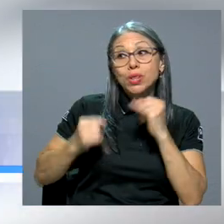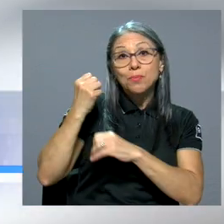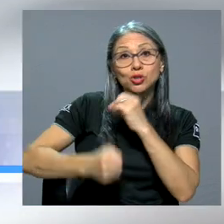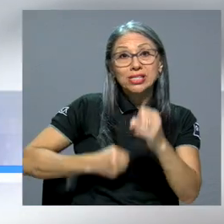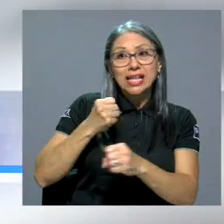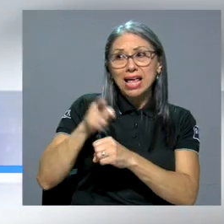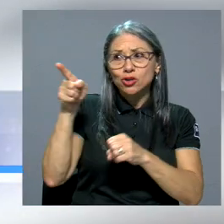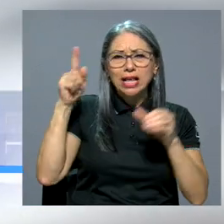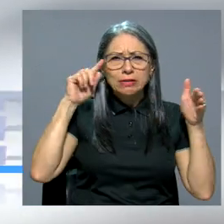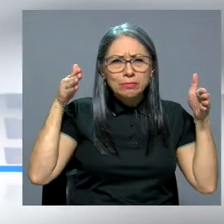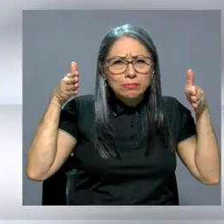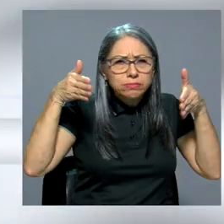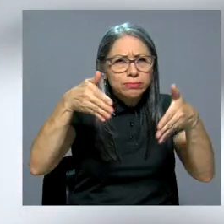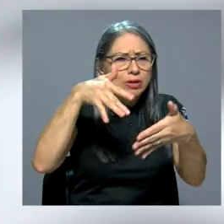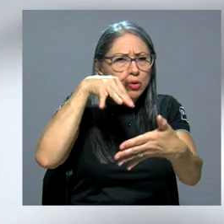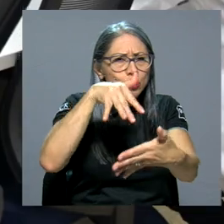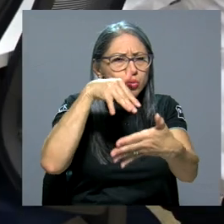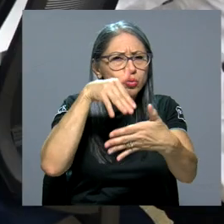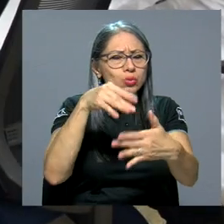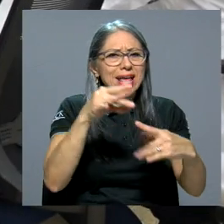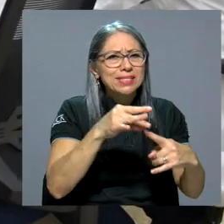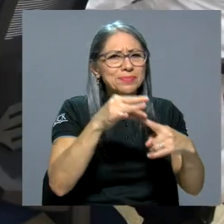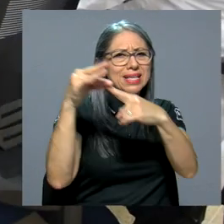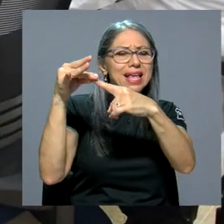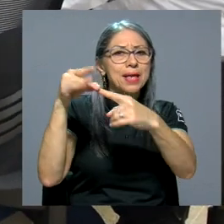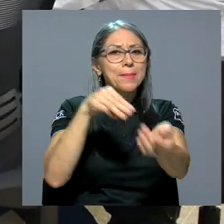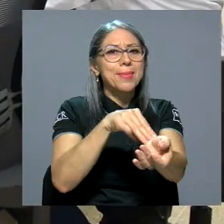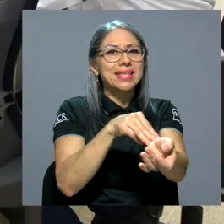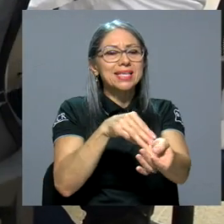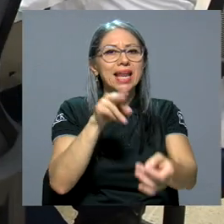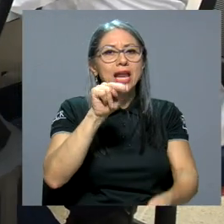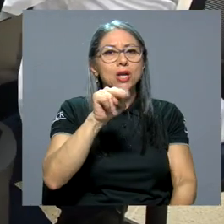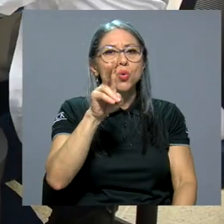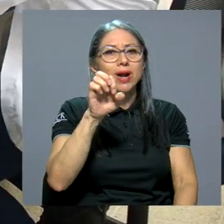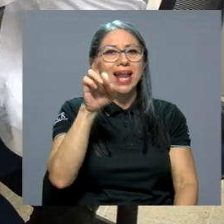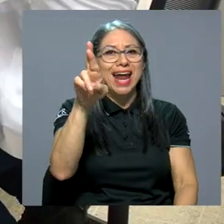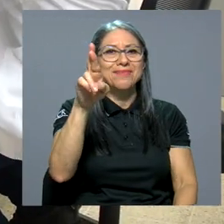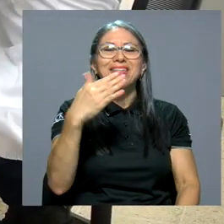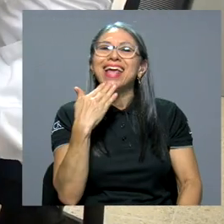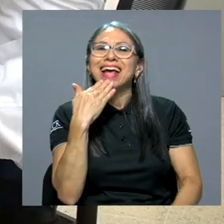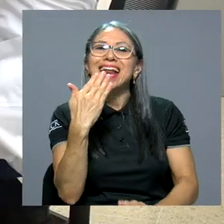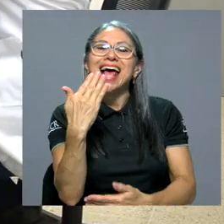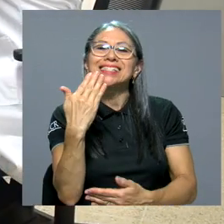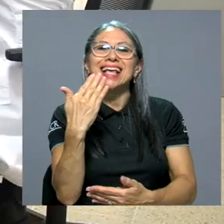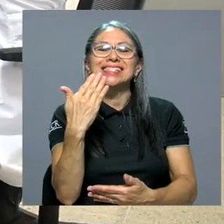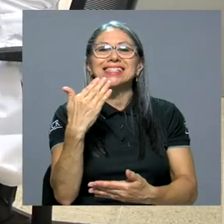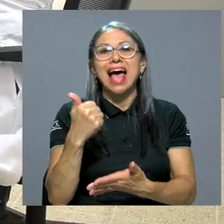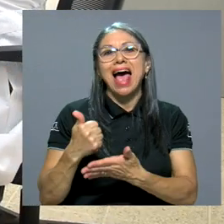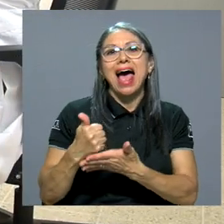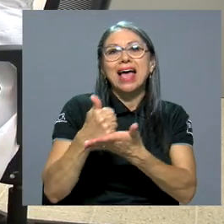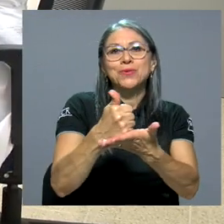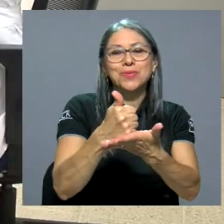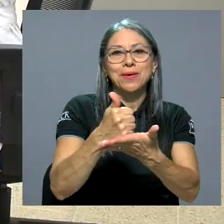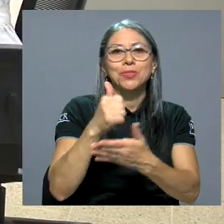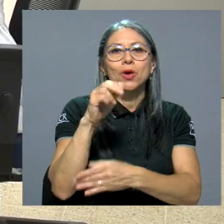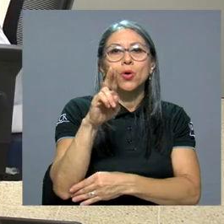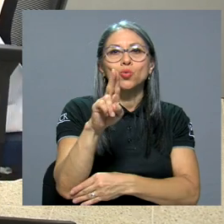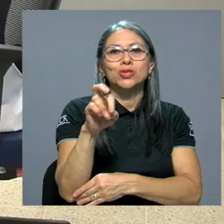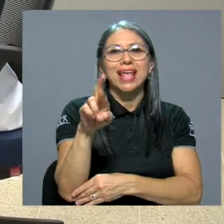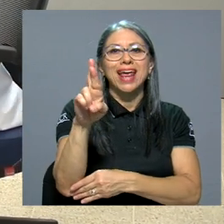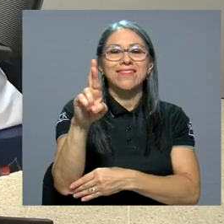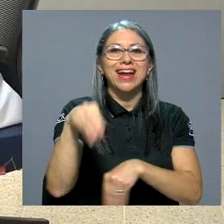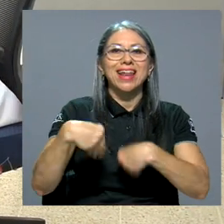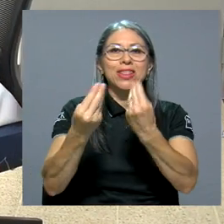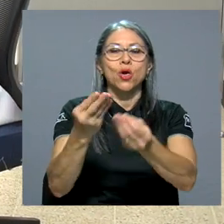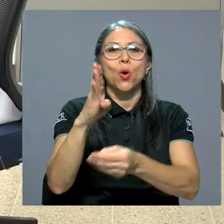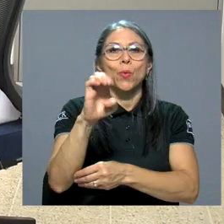los últimos años a especializarse en medicina nuclear, gracias a una beca otorgada por la UCR para estudiar en